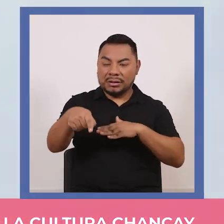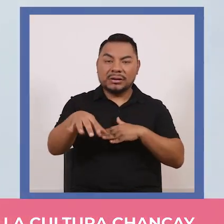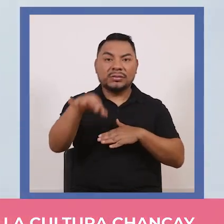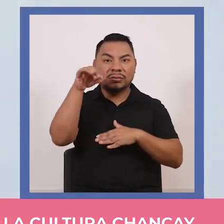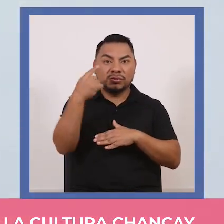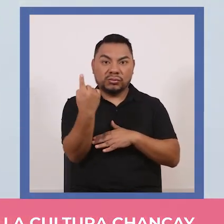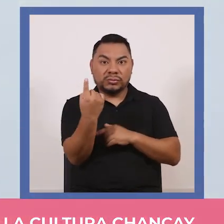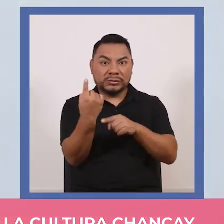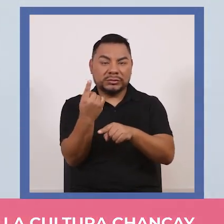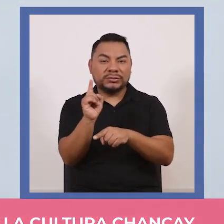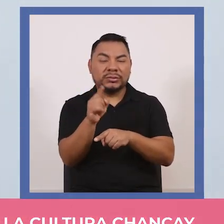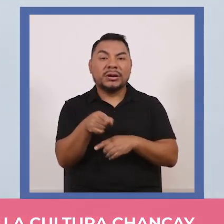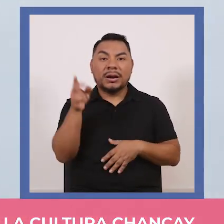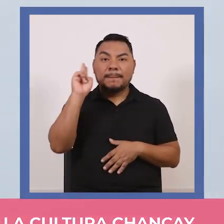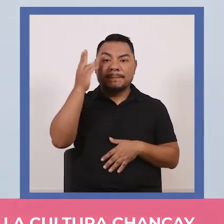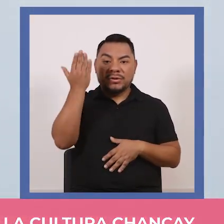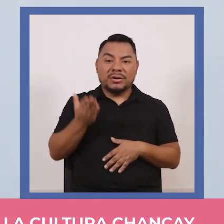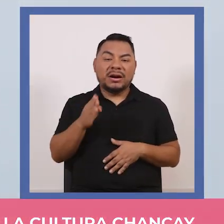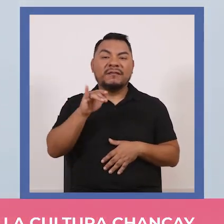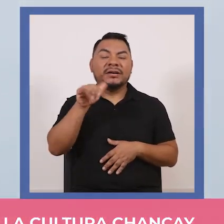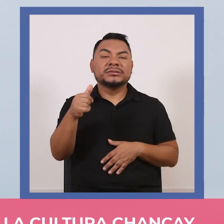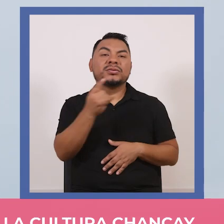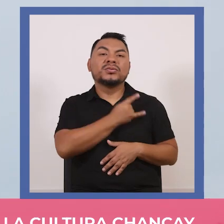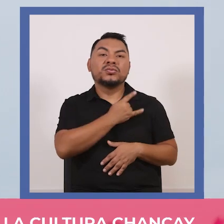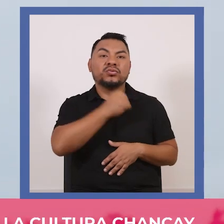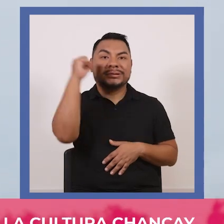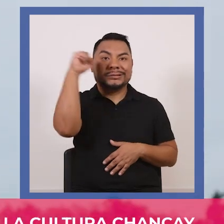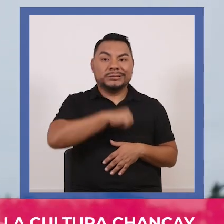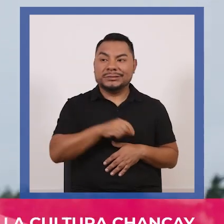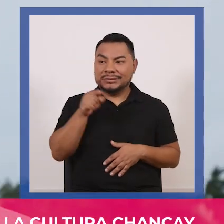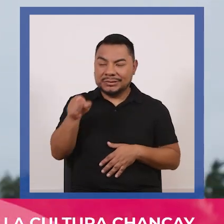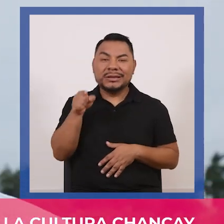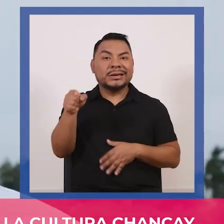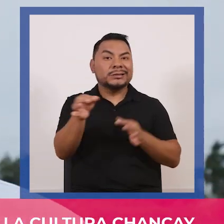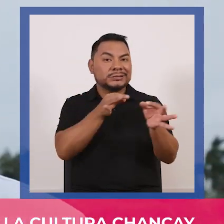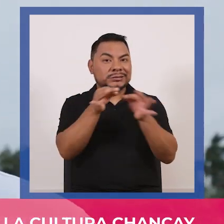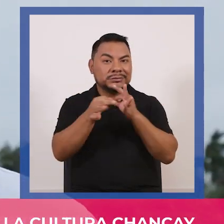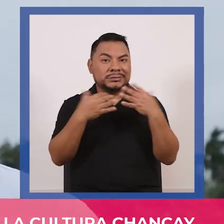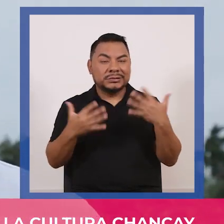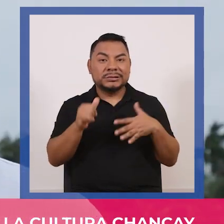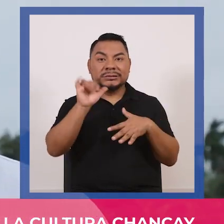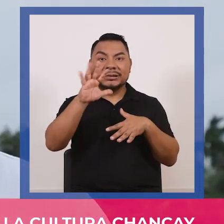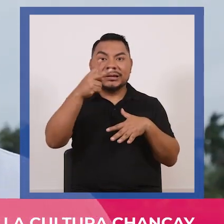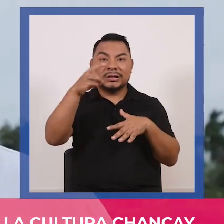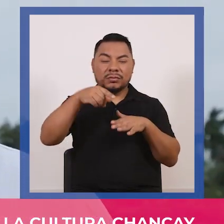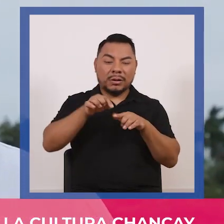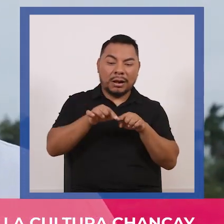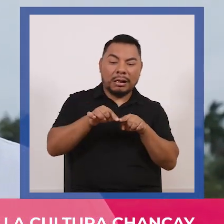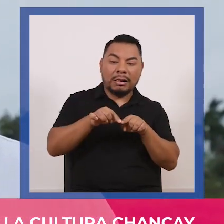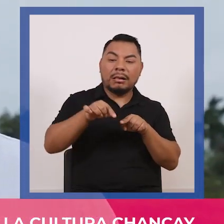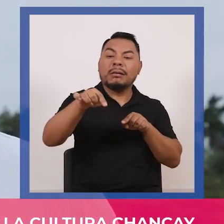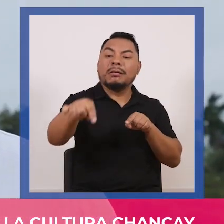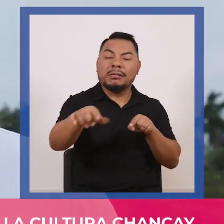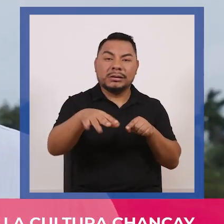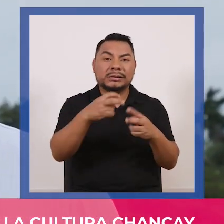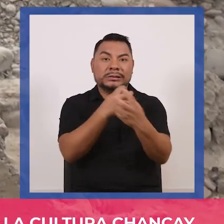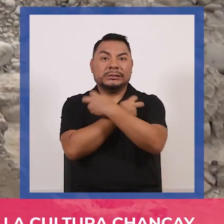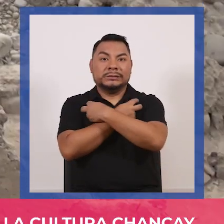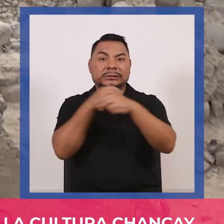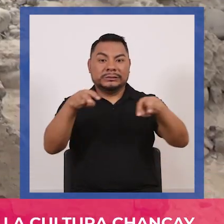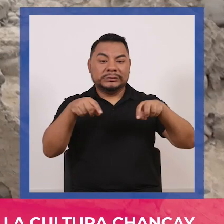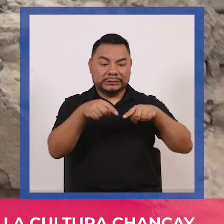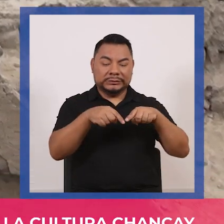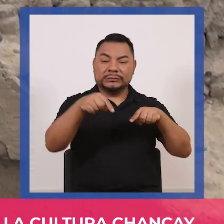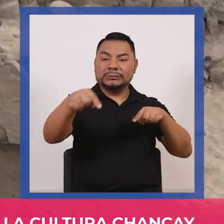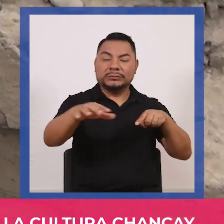encontramos con el profesor Van Dale en la Universidad de San Marcos y nos explicó que a 5 kilómetros de distancia del cementerio de